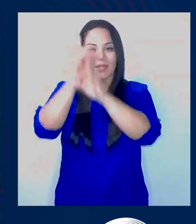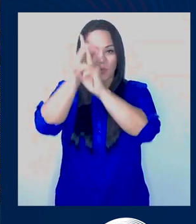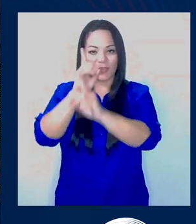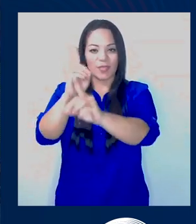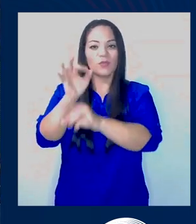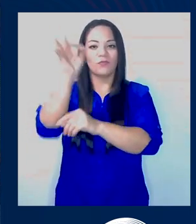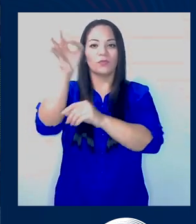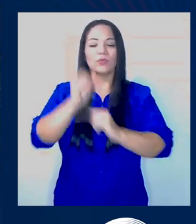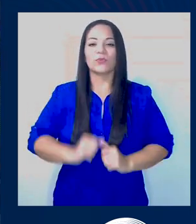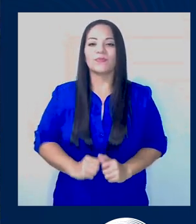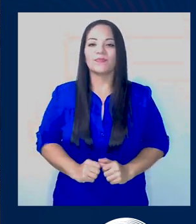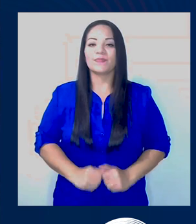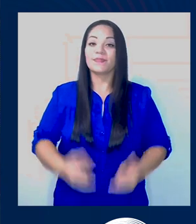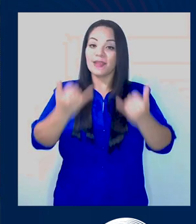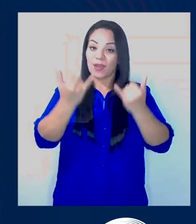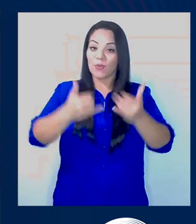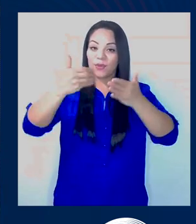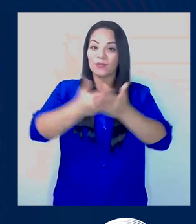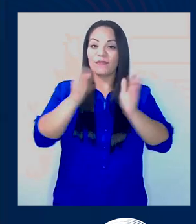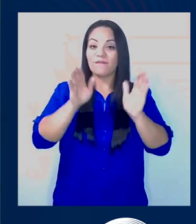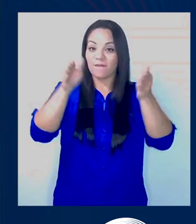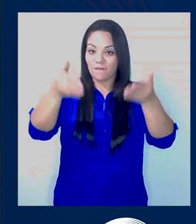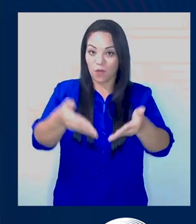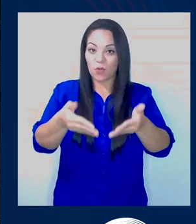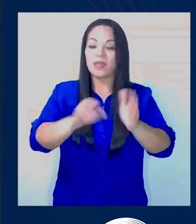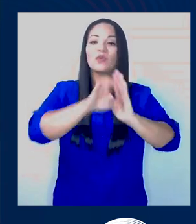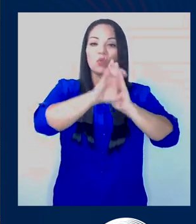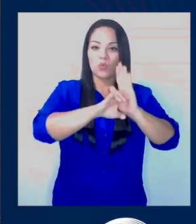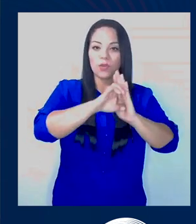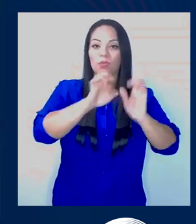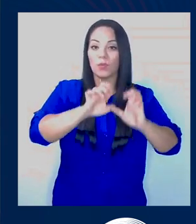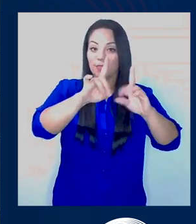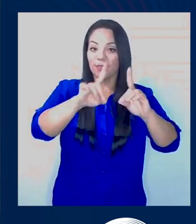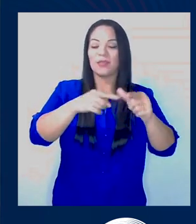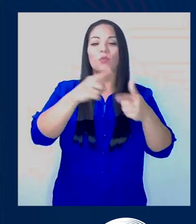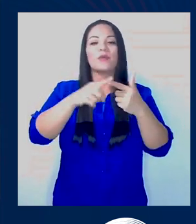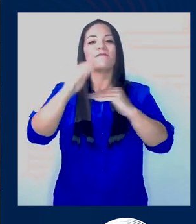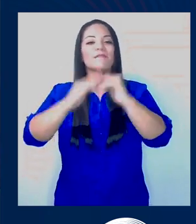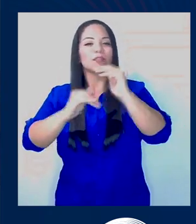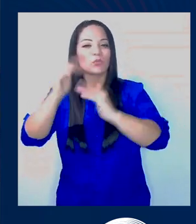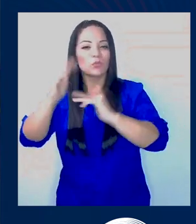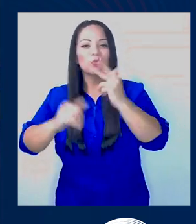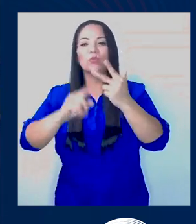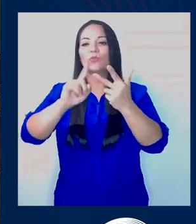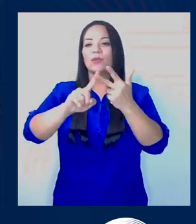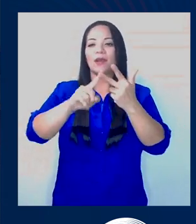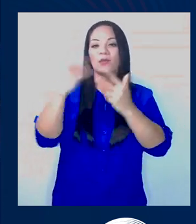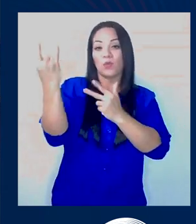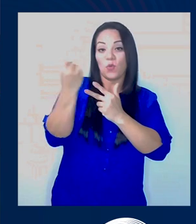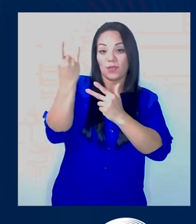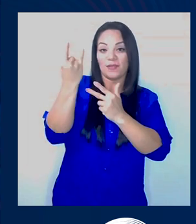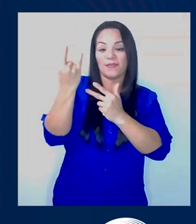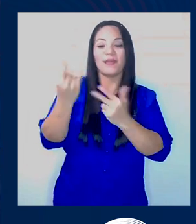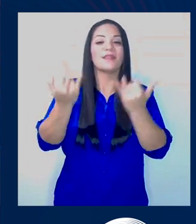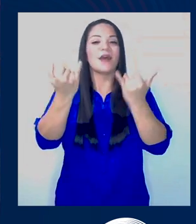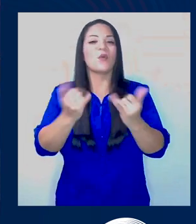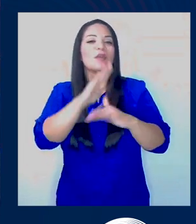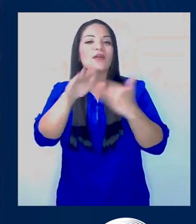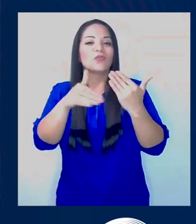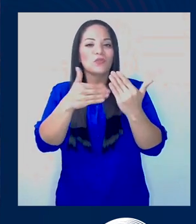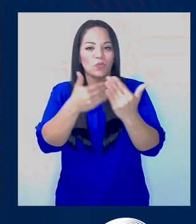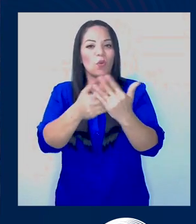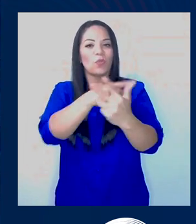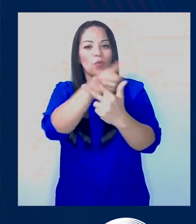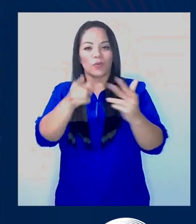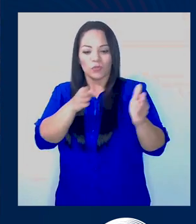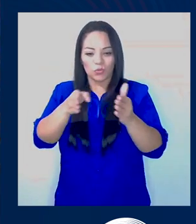empleo digno. Entonces, ese enfoque que vamos a tener ahora en el currículum, en la infraestructura, en la conectividad, todo